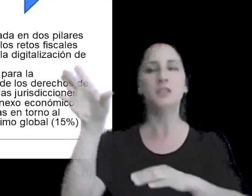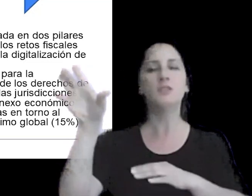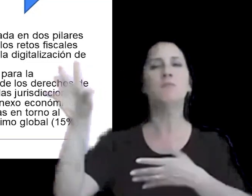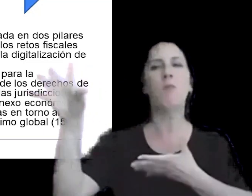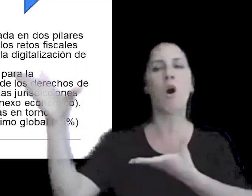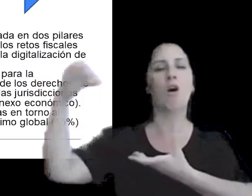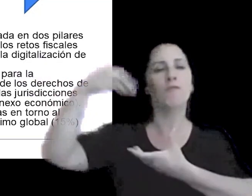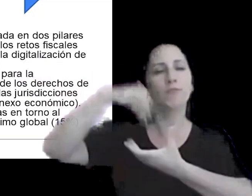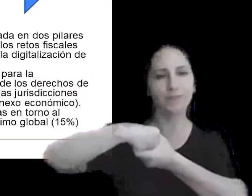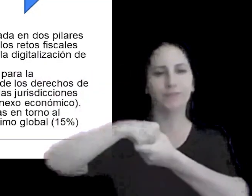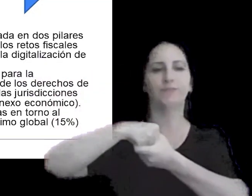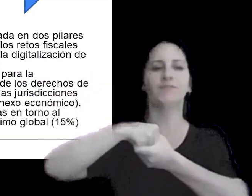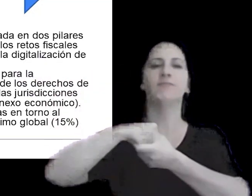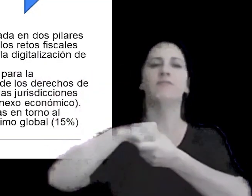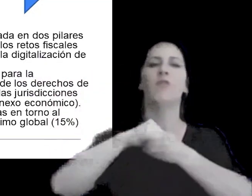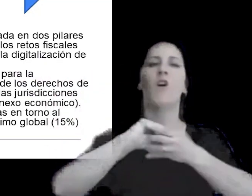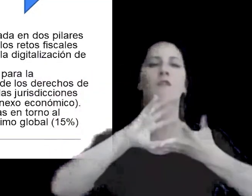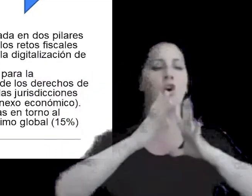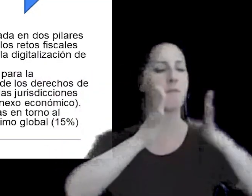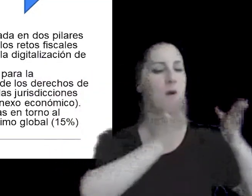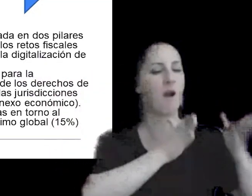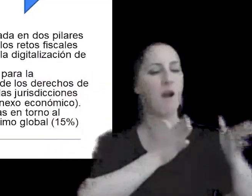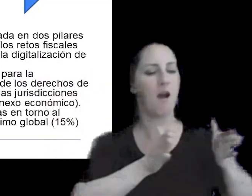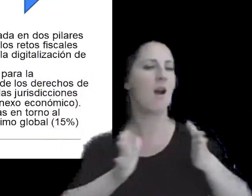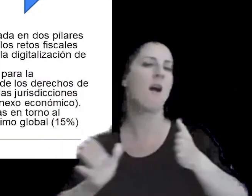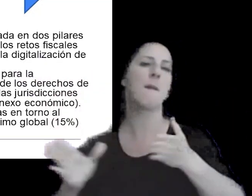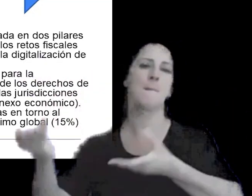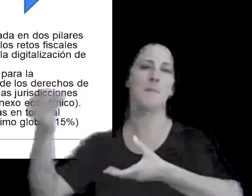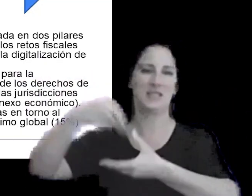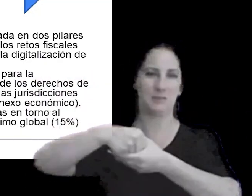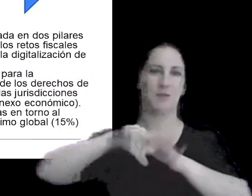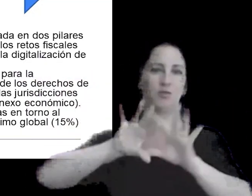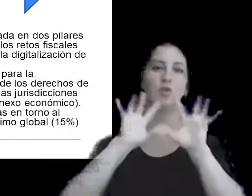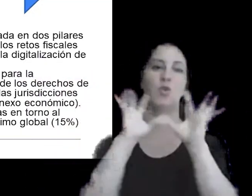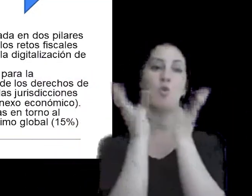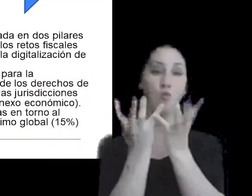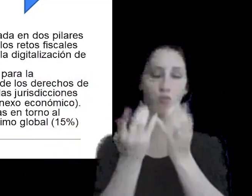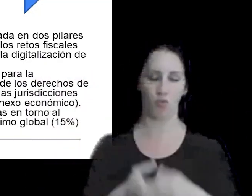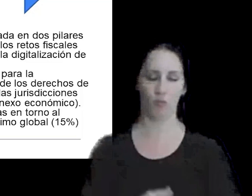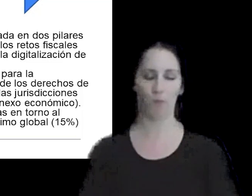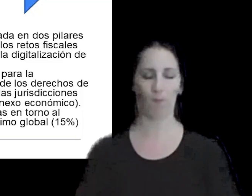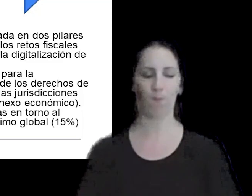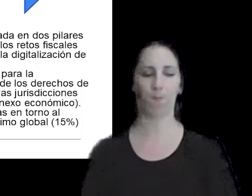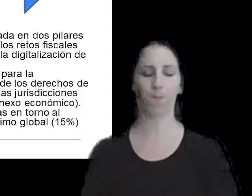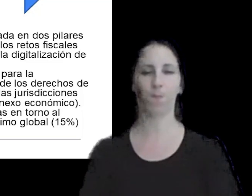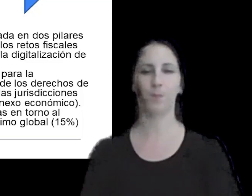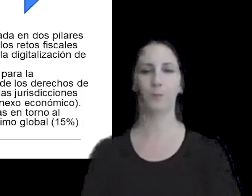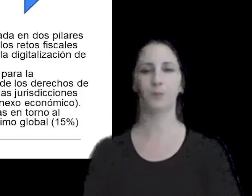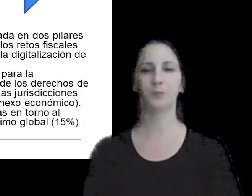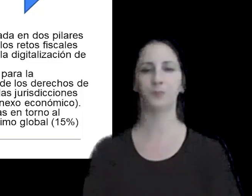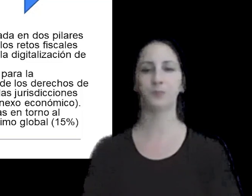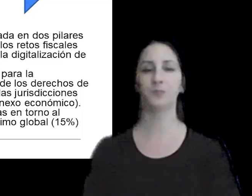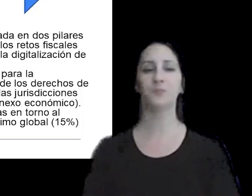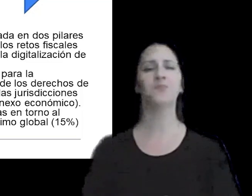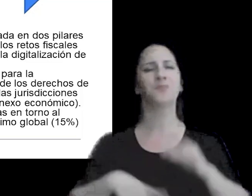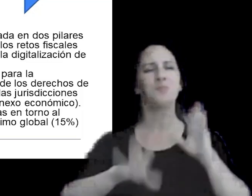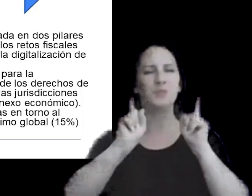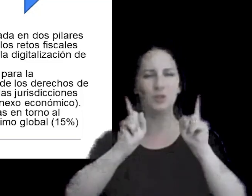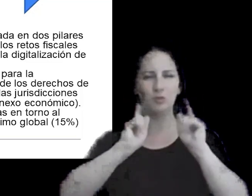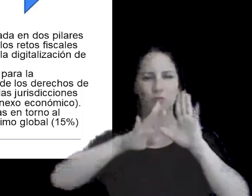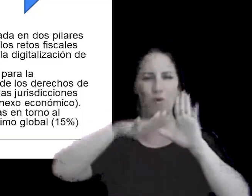los mecanismos mundiales que existen en la materia estos lineamientos